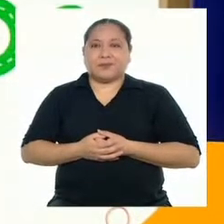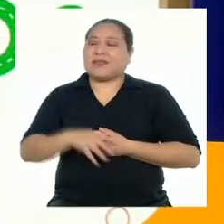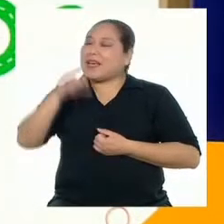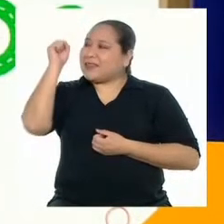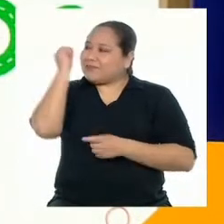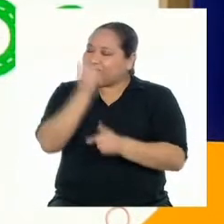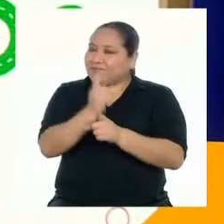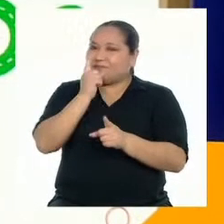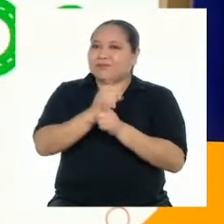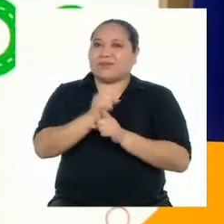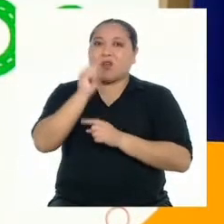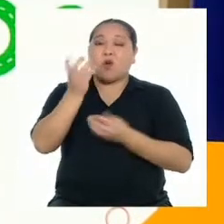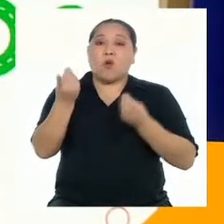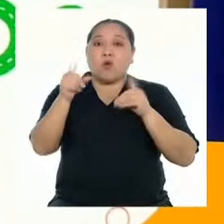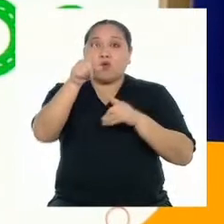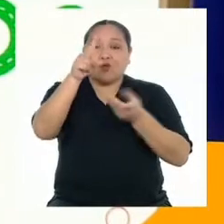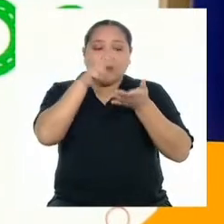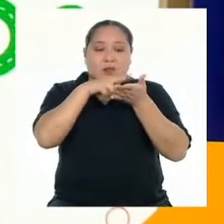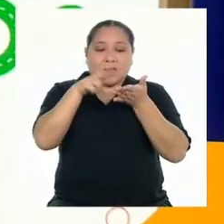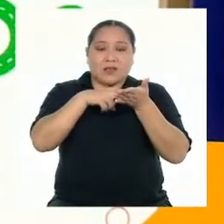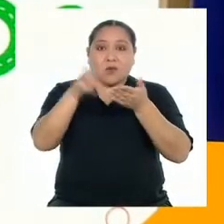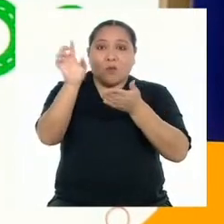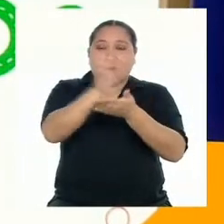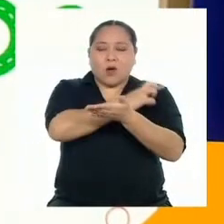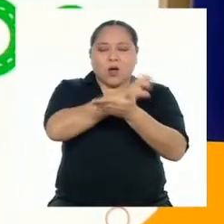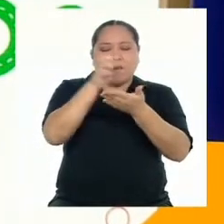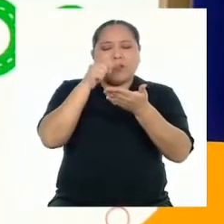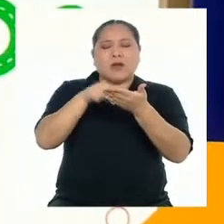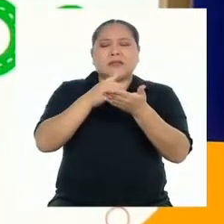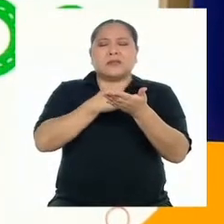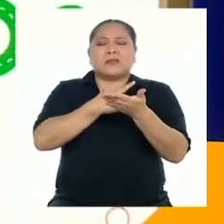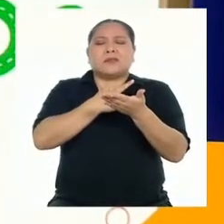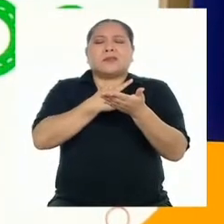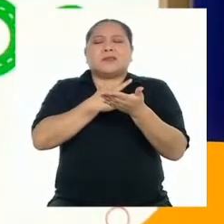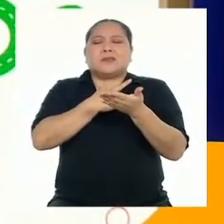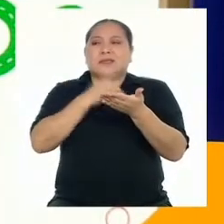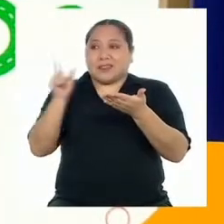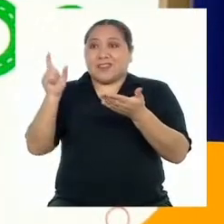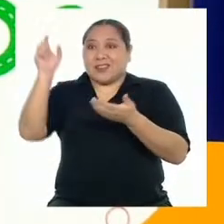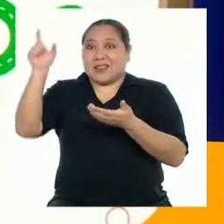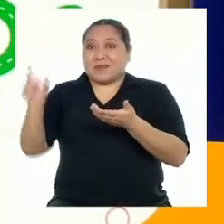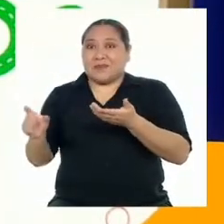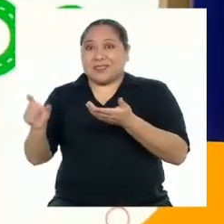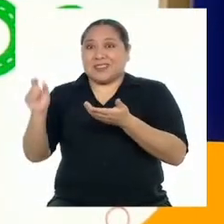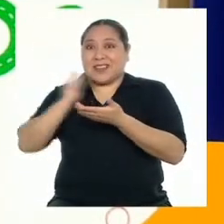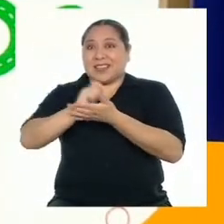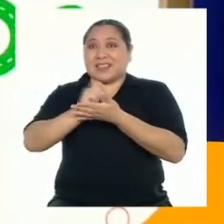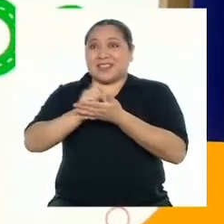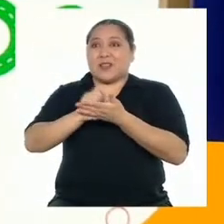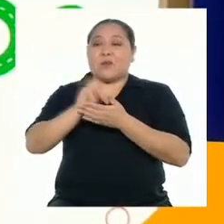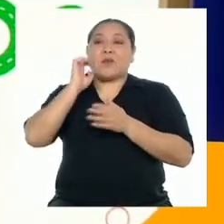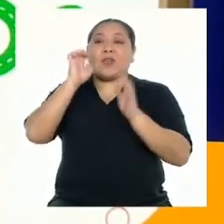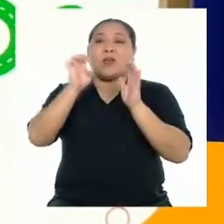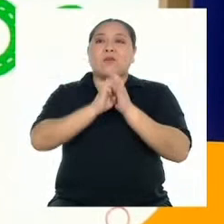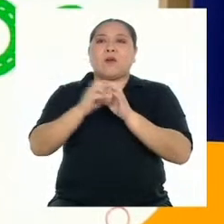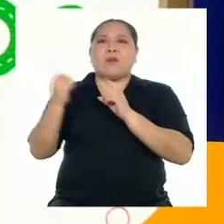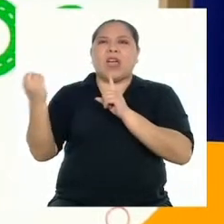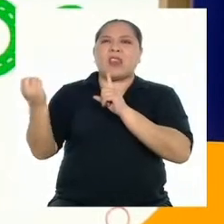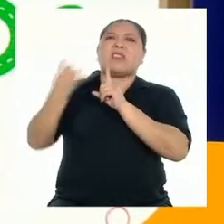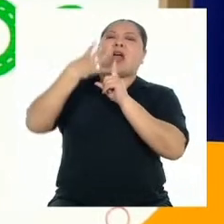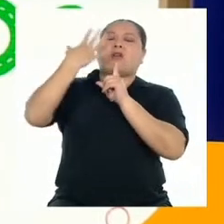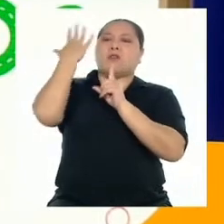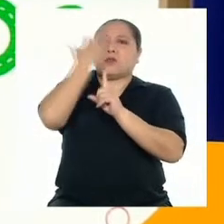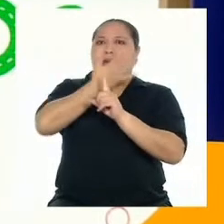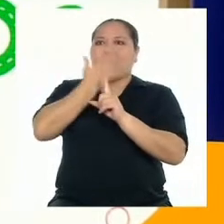¡Claro! Por eso al leer un poema llegamos a sentir lo que la o el autor propone, como en el poema Me gritaron negra, de